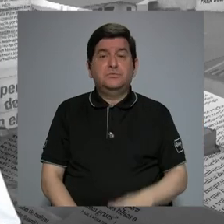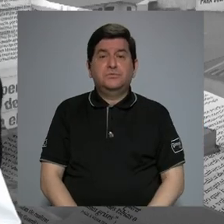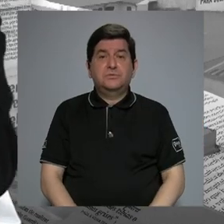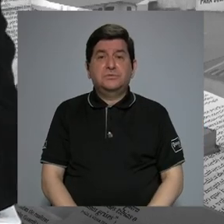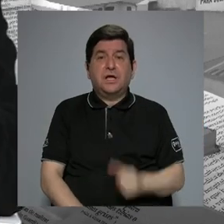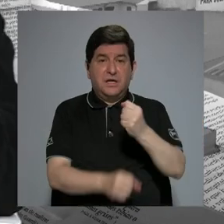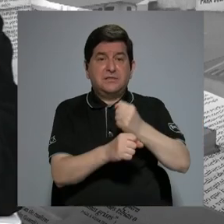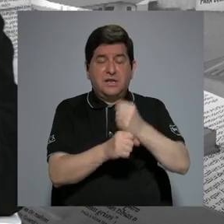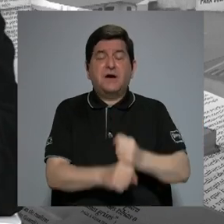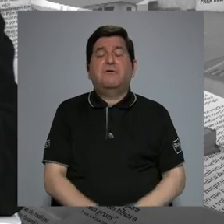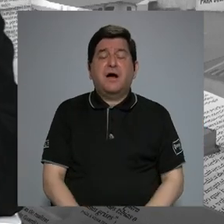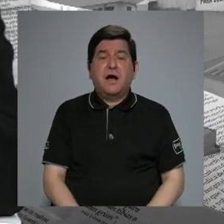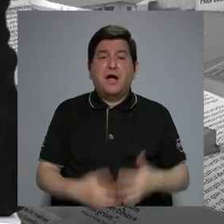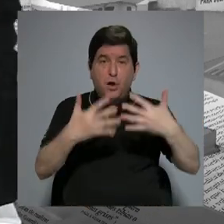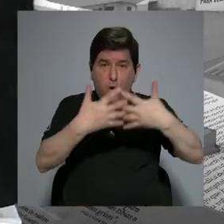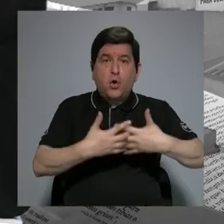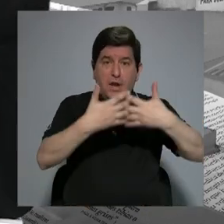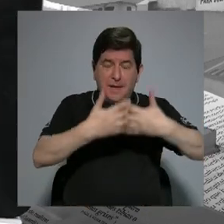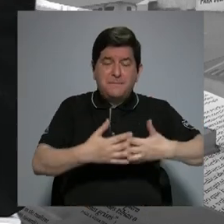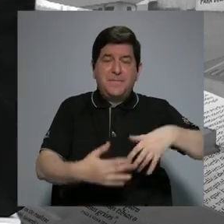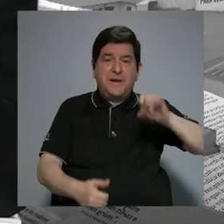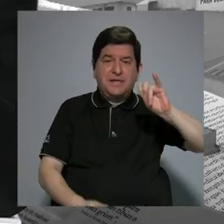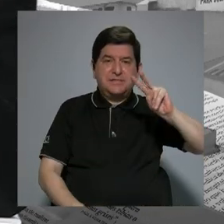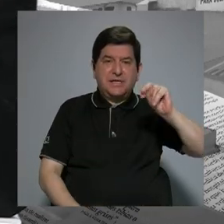Intel, con las reglas de Intel. Ahora,